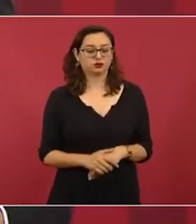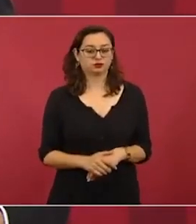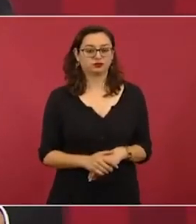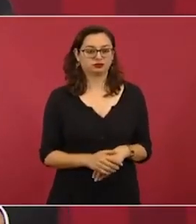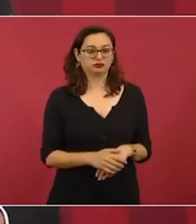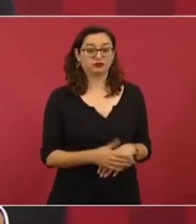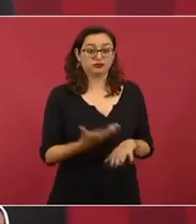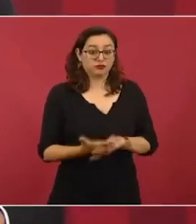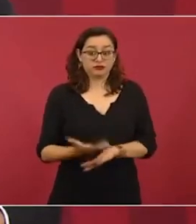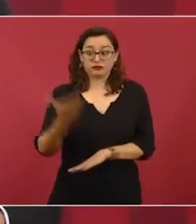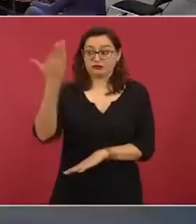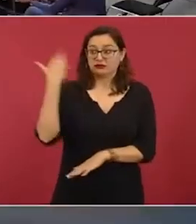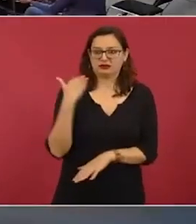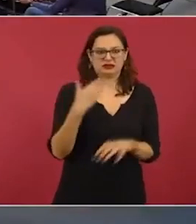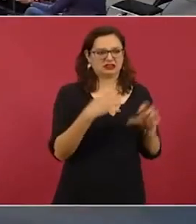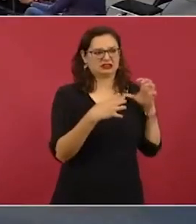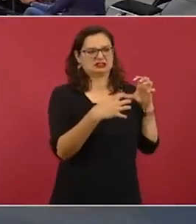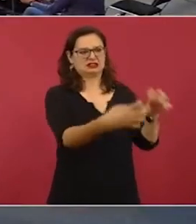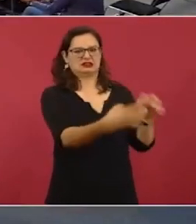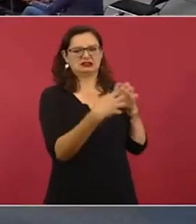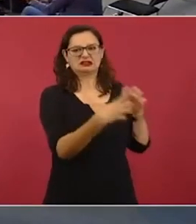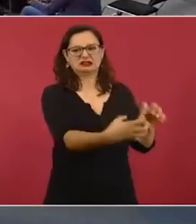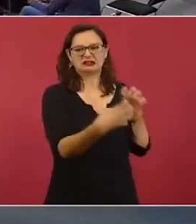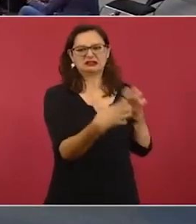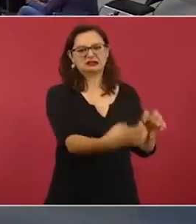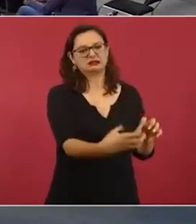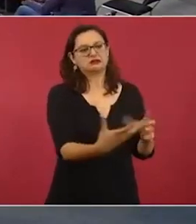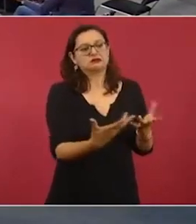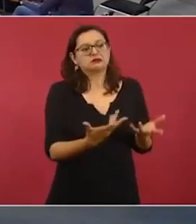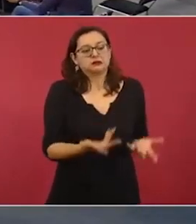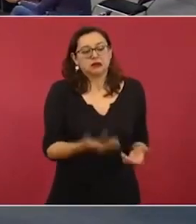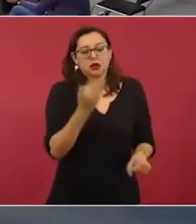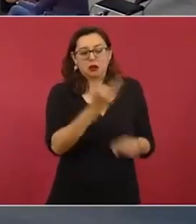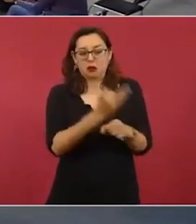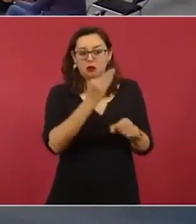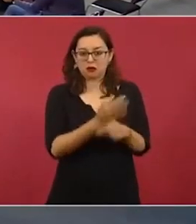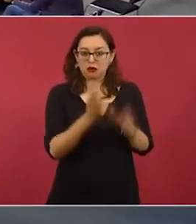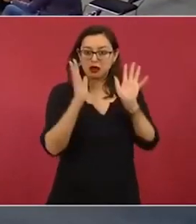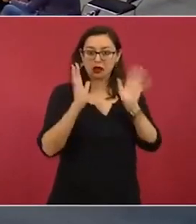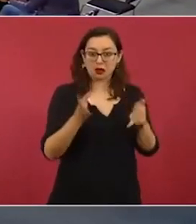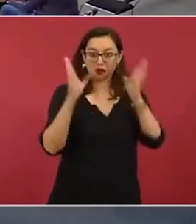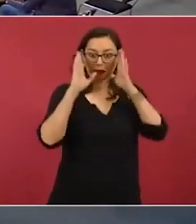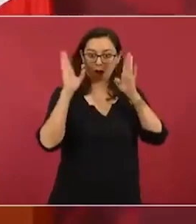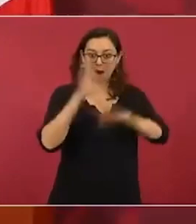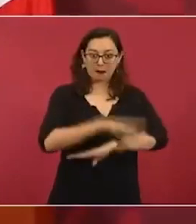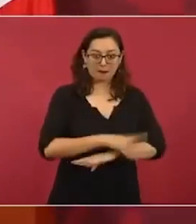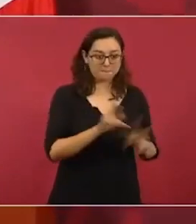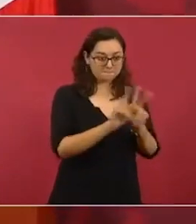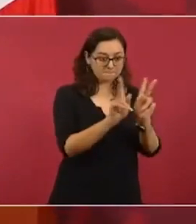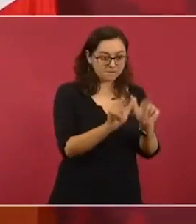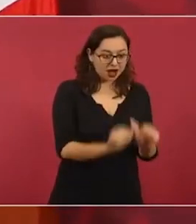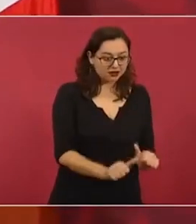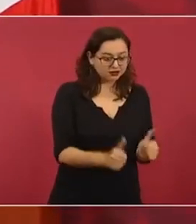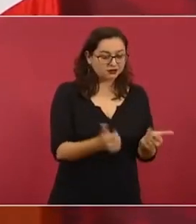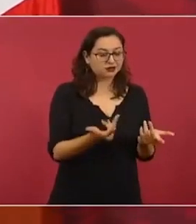¿Y por qué el arreglo? Bueno, porque por la situación de Ucrania